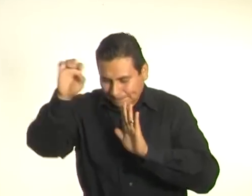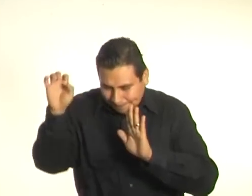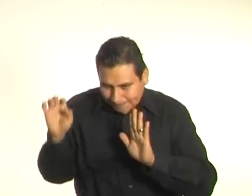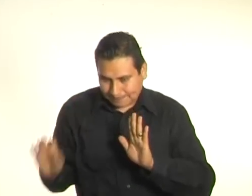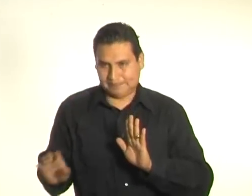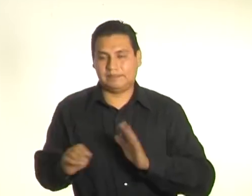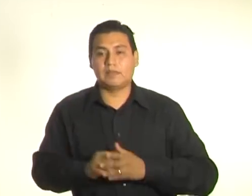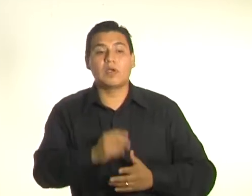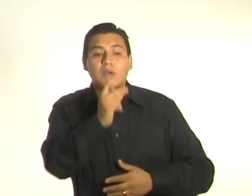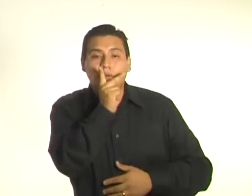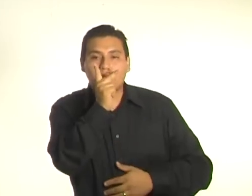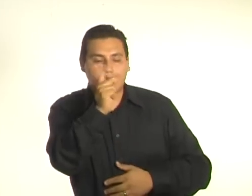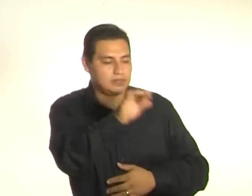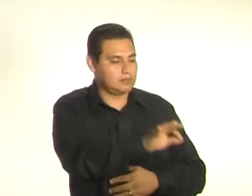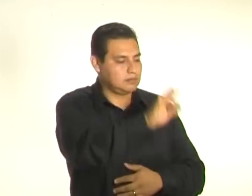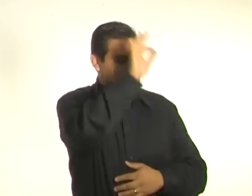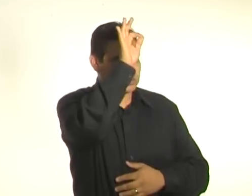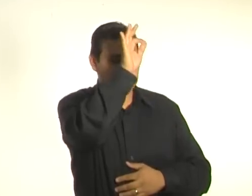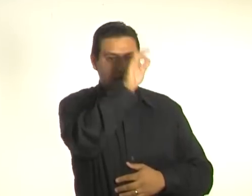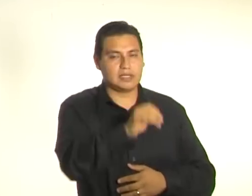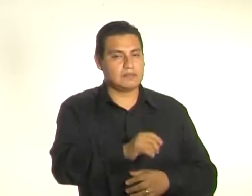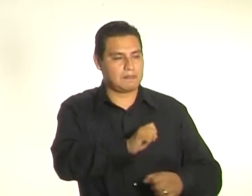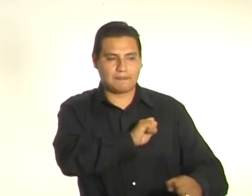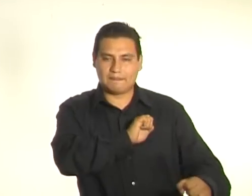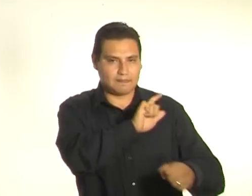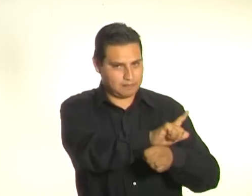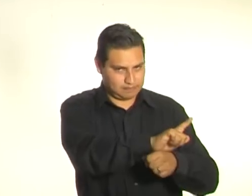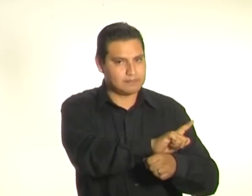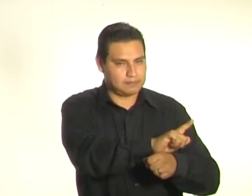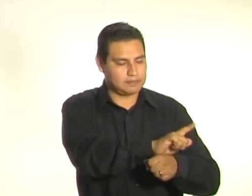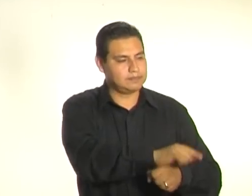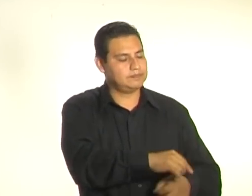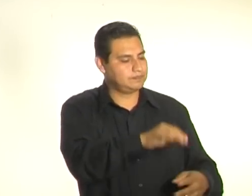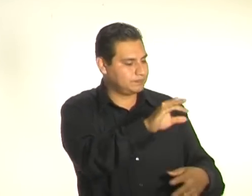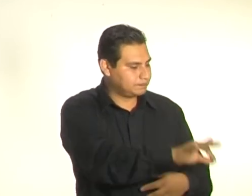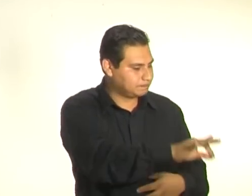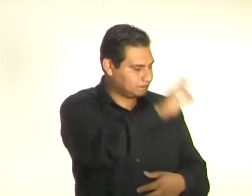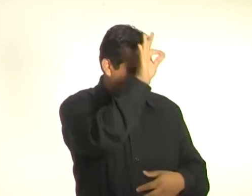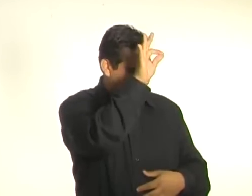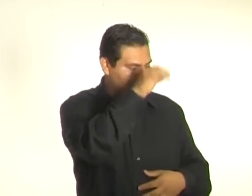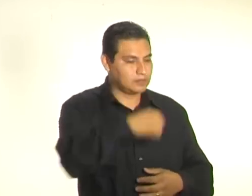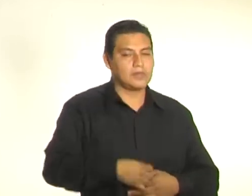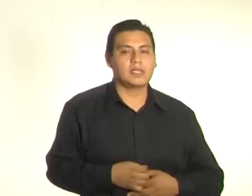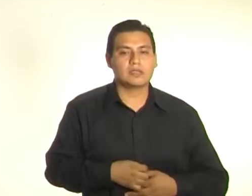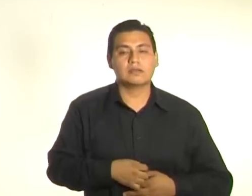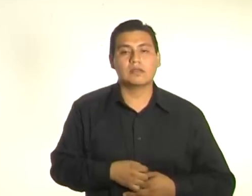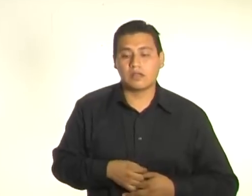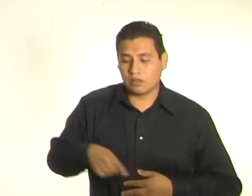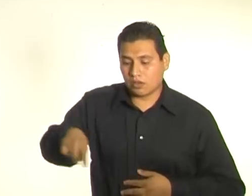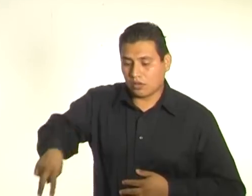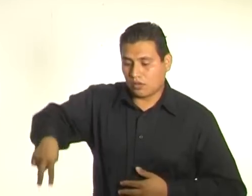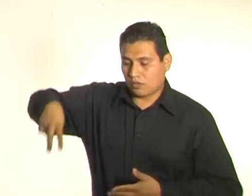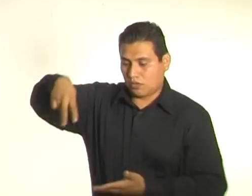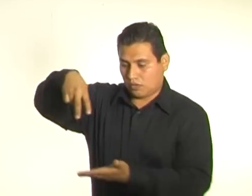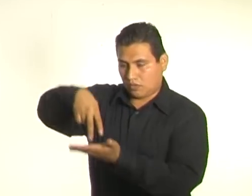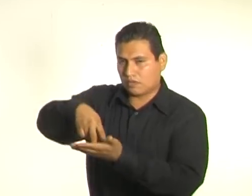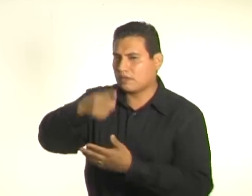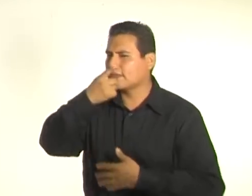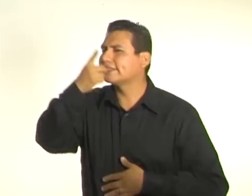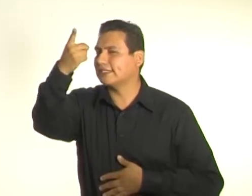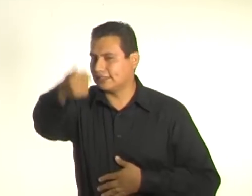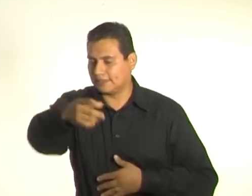una frase clave puede ser esta. Ustedes pueden iniciar con esta frase. Dice, la exposición de hoy será